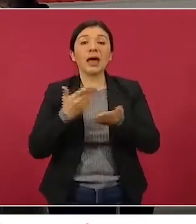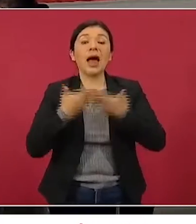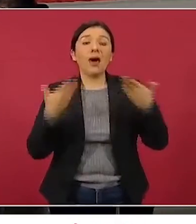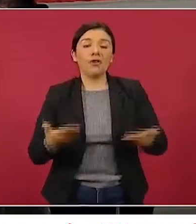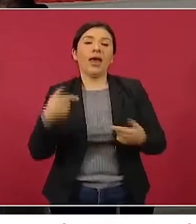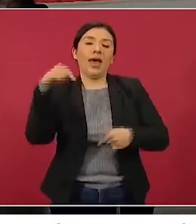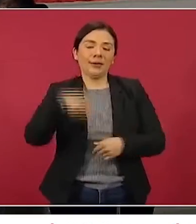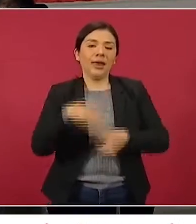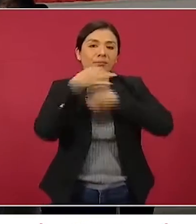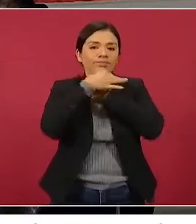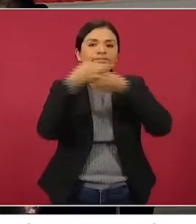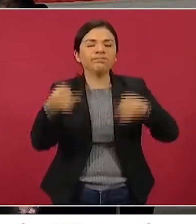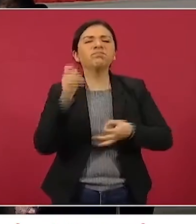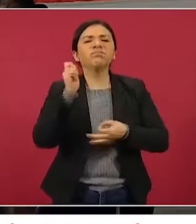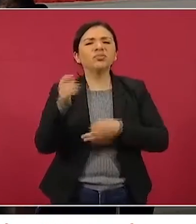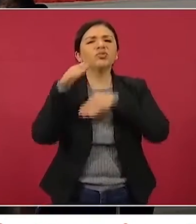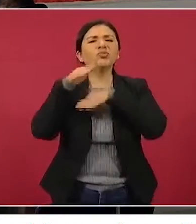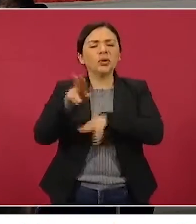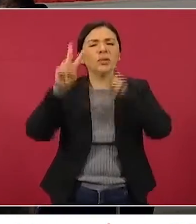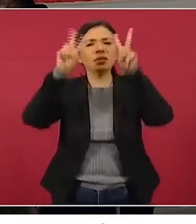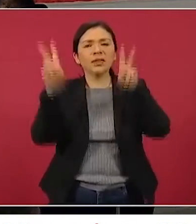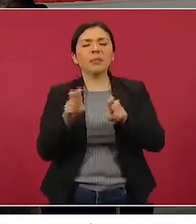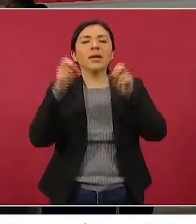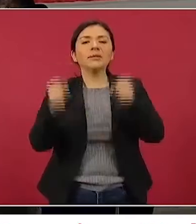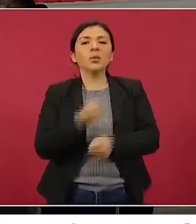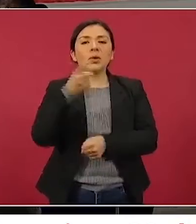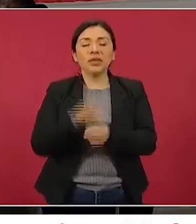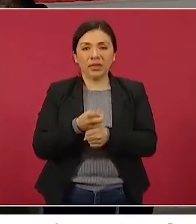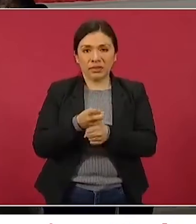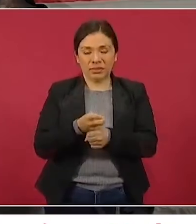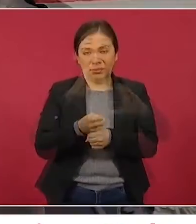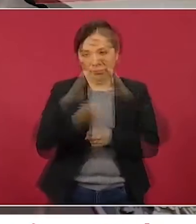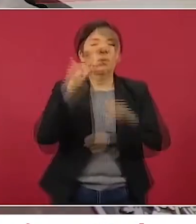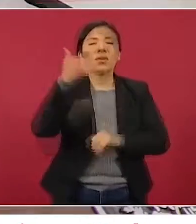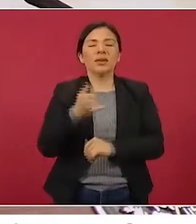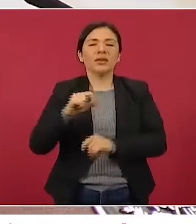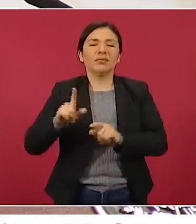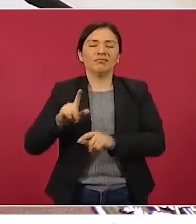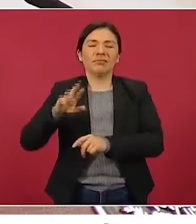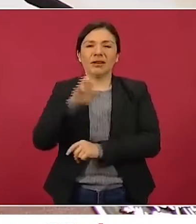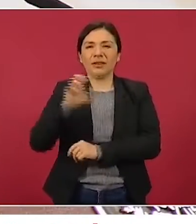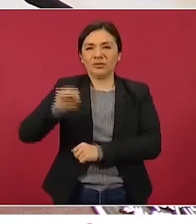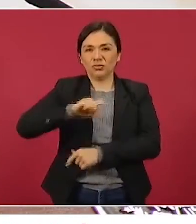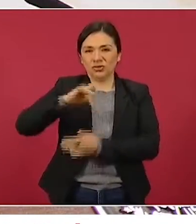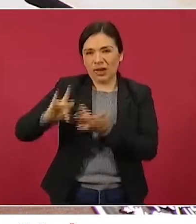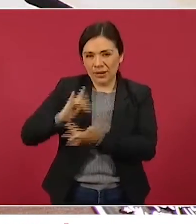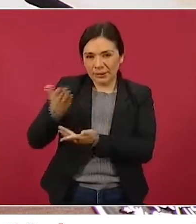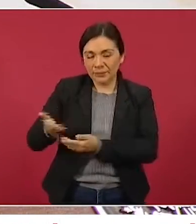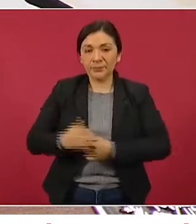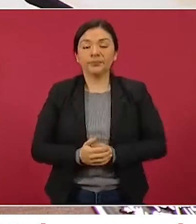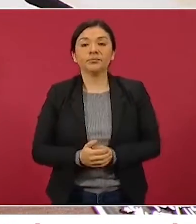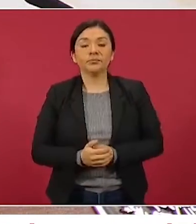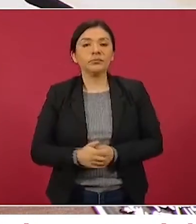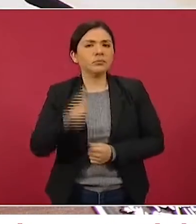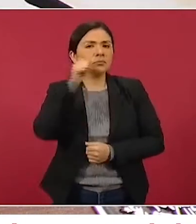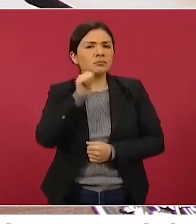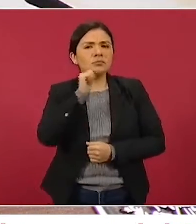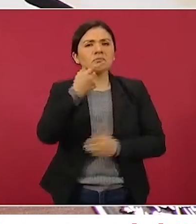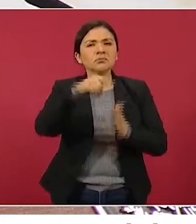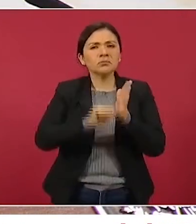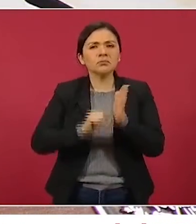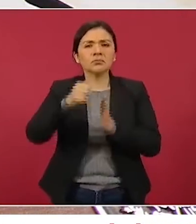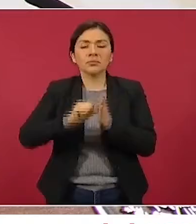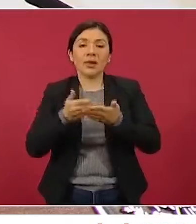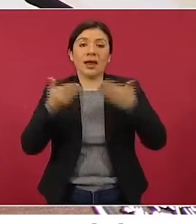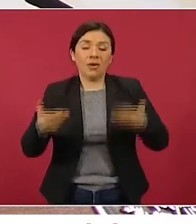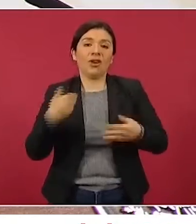sobre la seguridad, es el tema. Como cada mes, hoy informamos